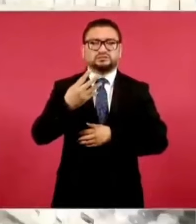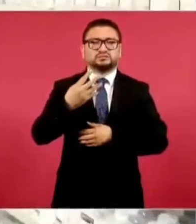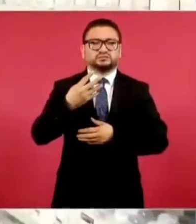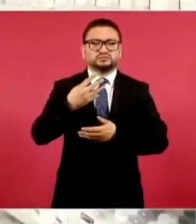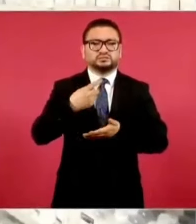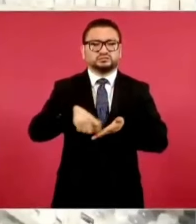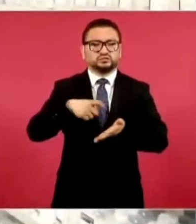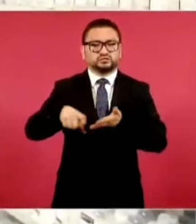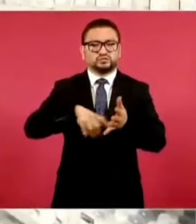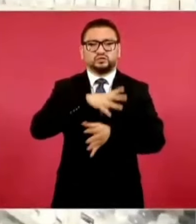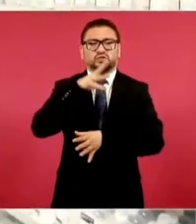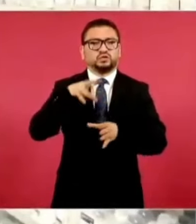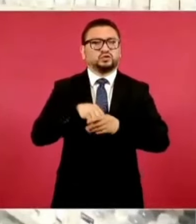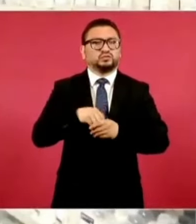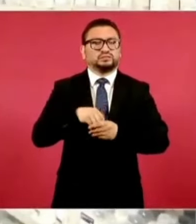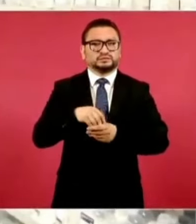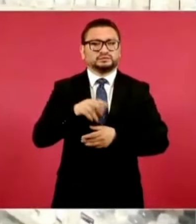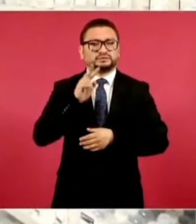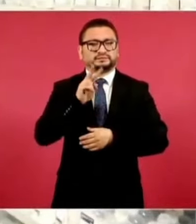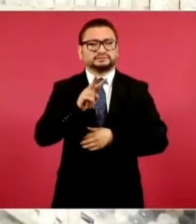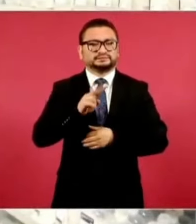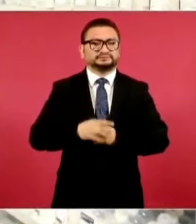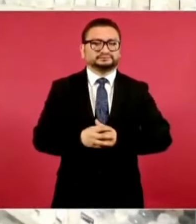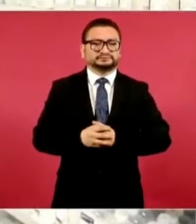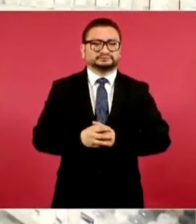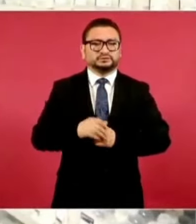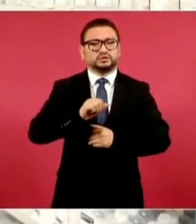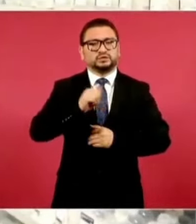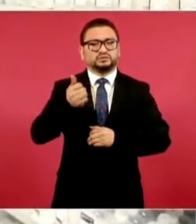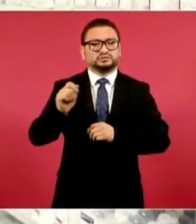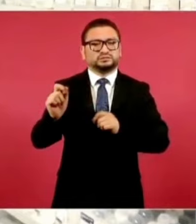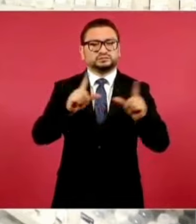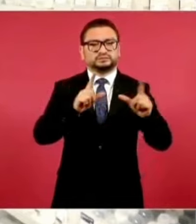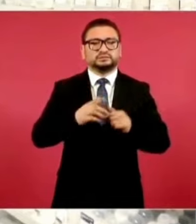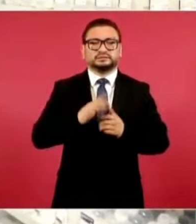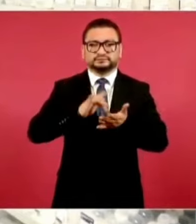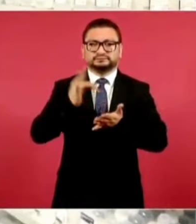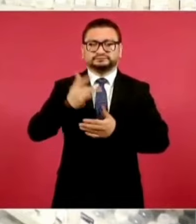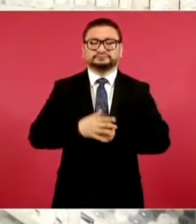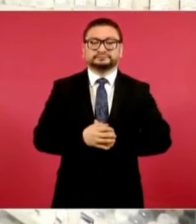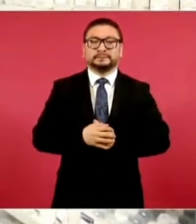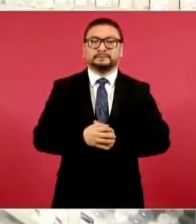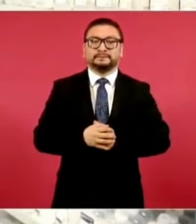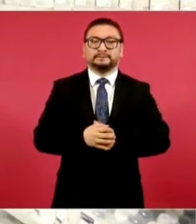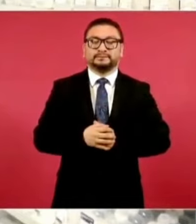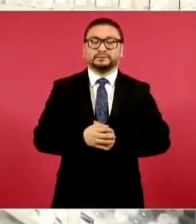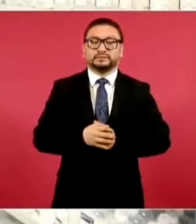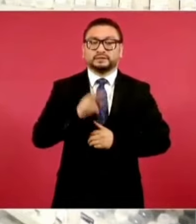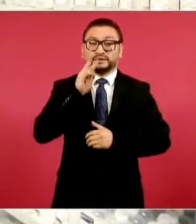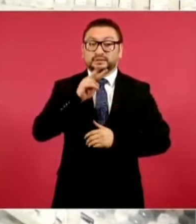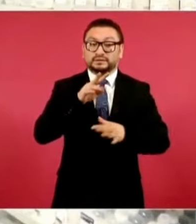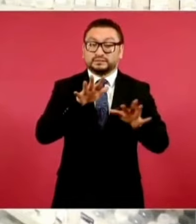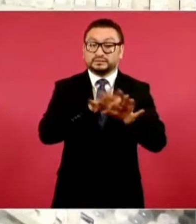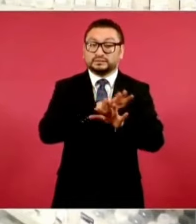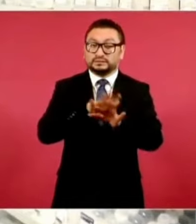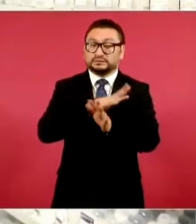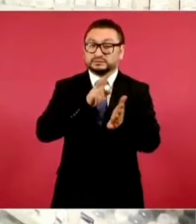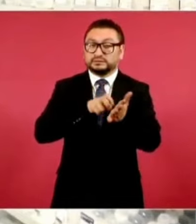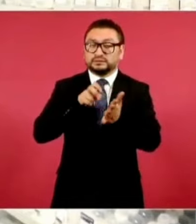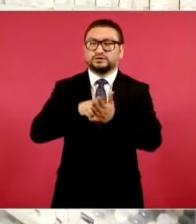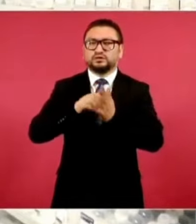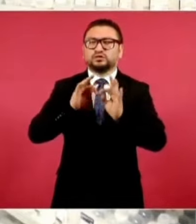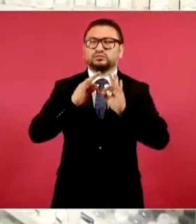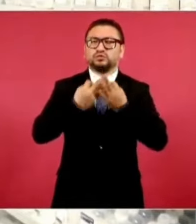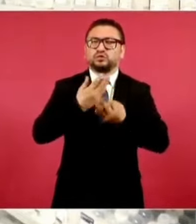medicamentos, ahí se modificó completamente la forma